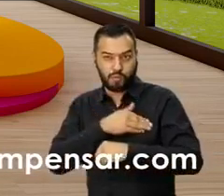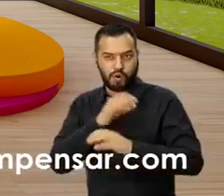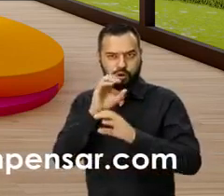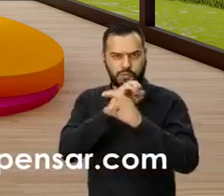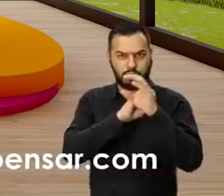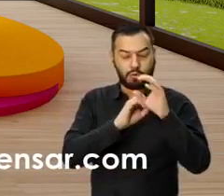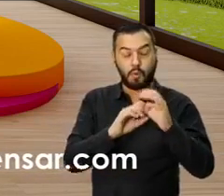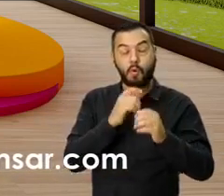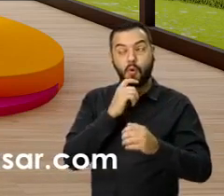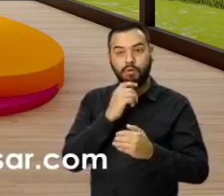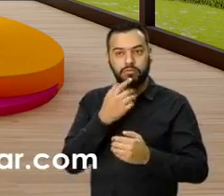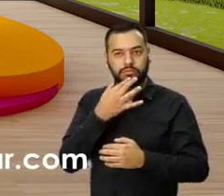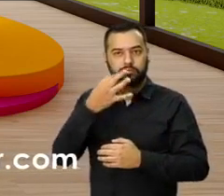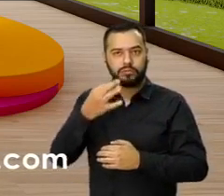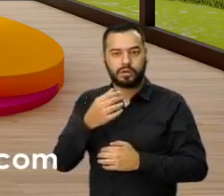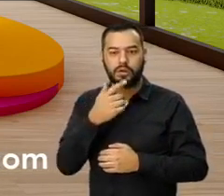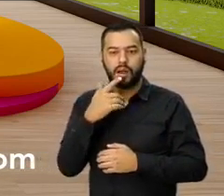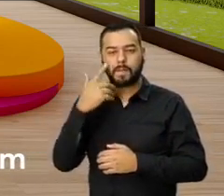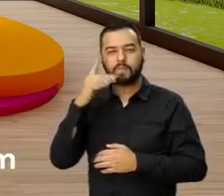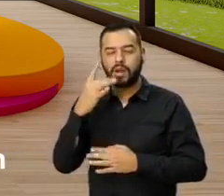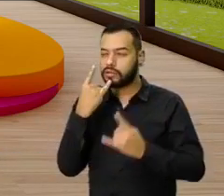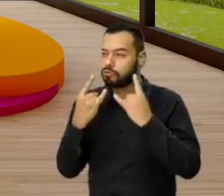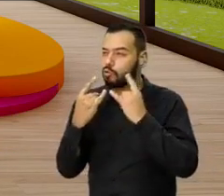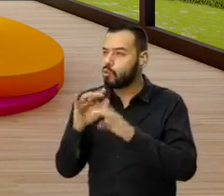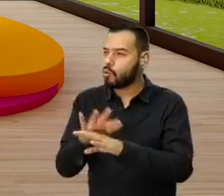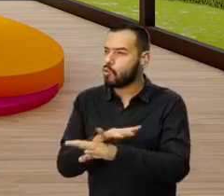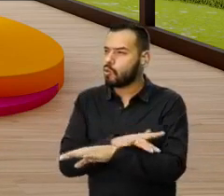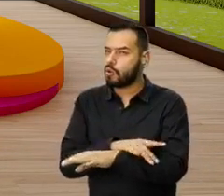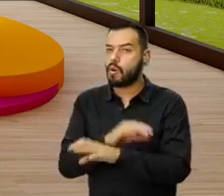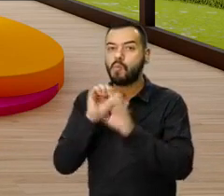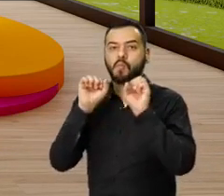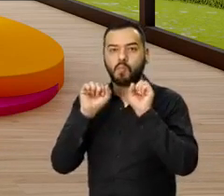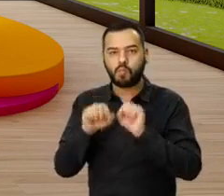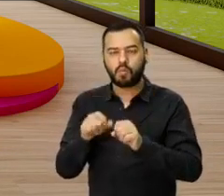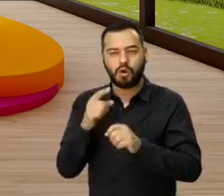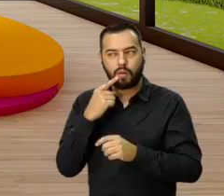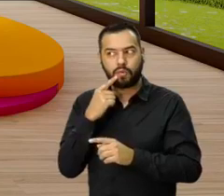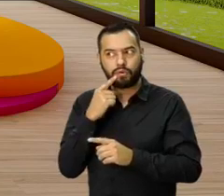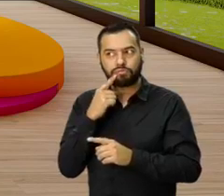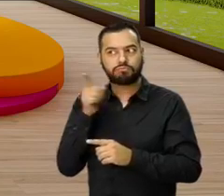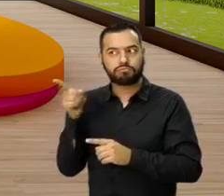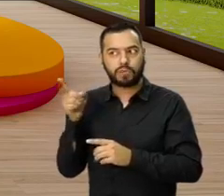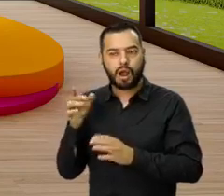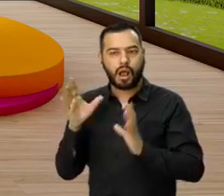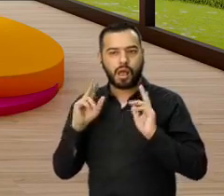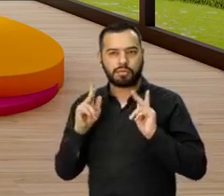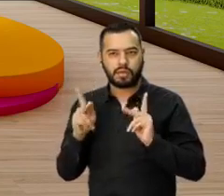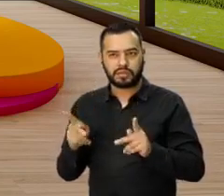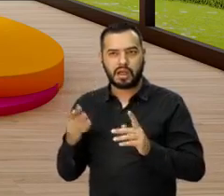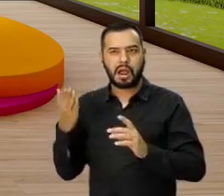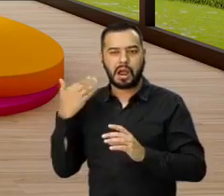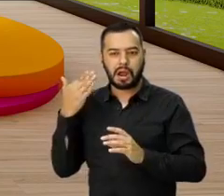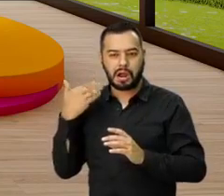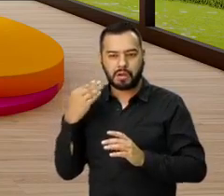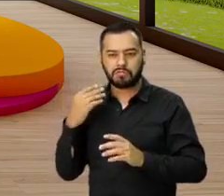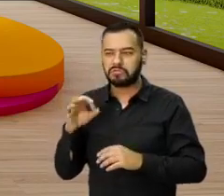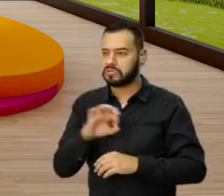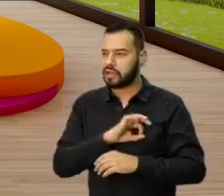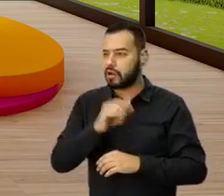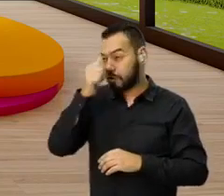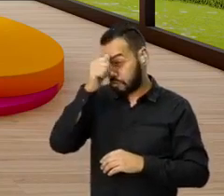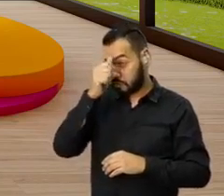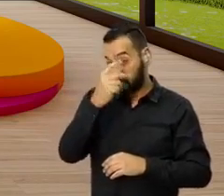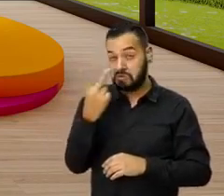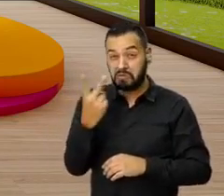Bolívar, entonces de verdad que me parece increíble que podamos tener esta opción de descanso, calorcito, un fin de semana, un